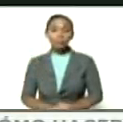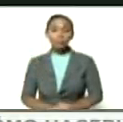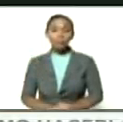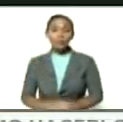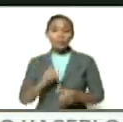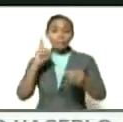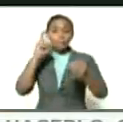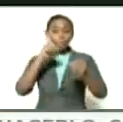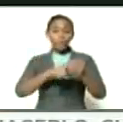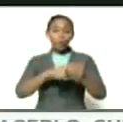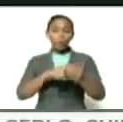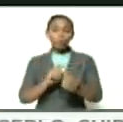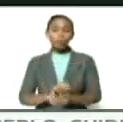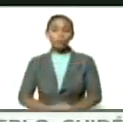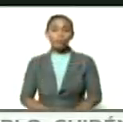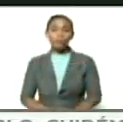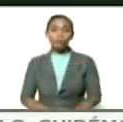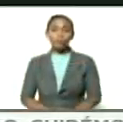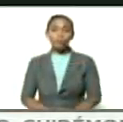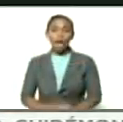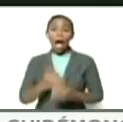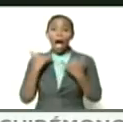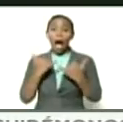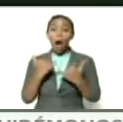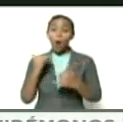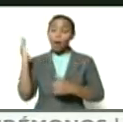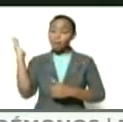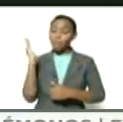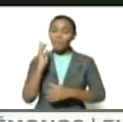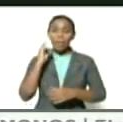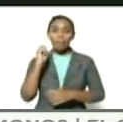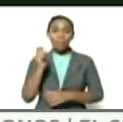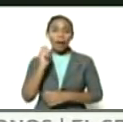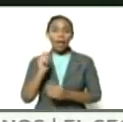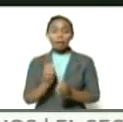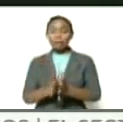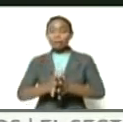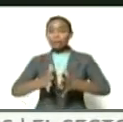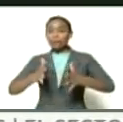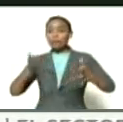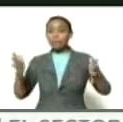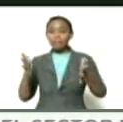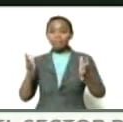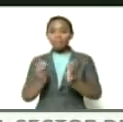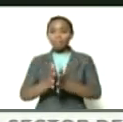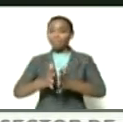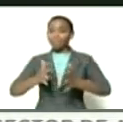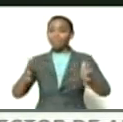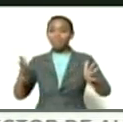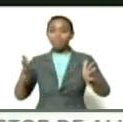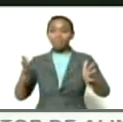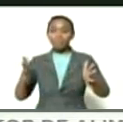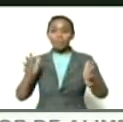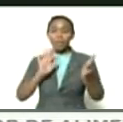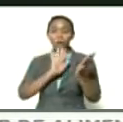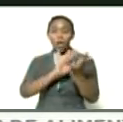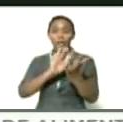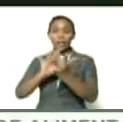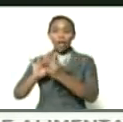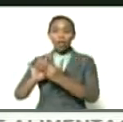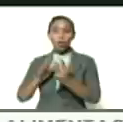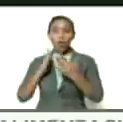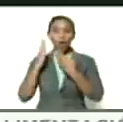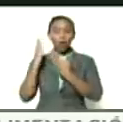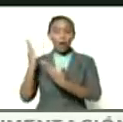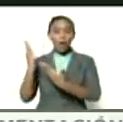inscrito ahora viene la tarea inmensa inmensa de conectarnos con ellos